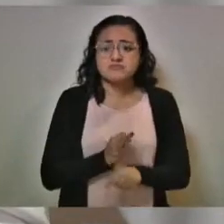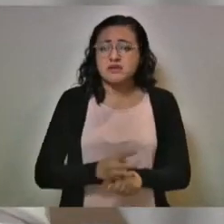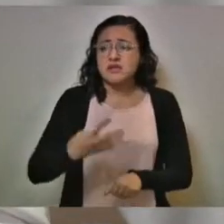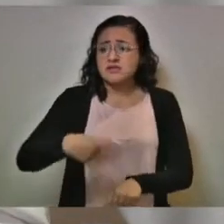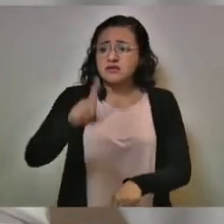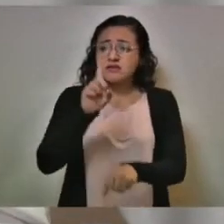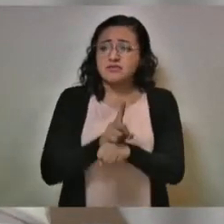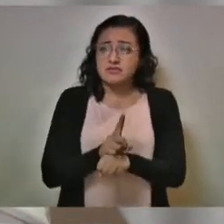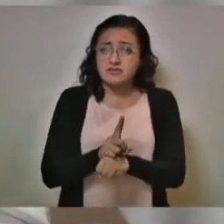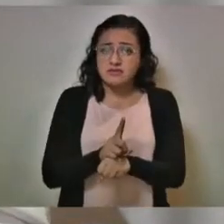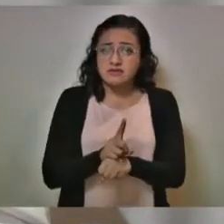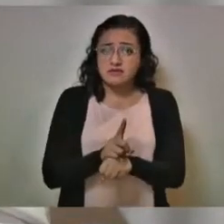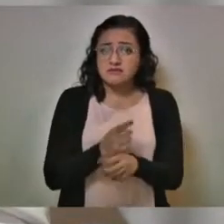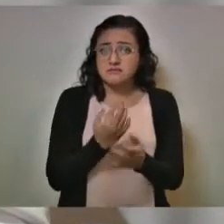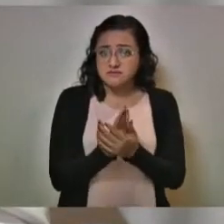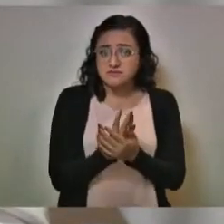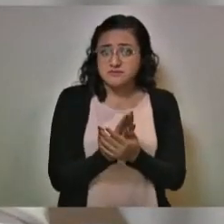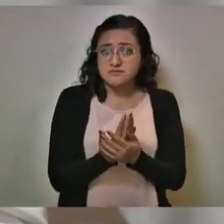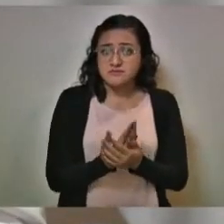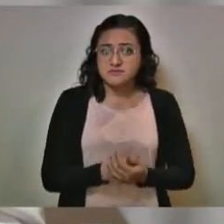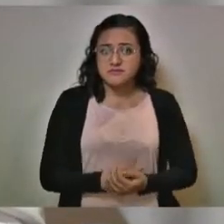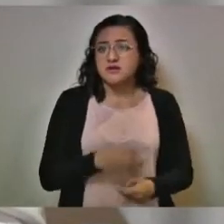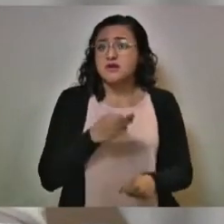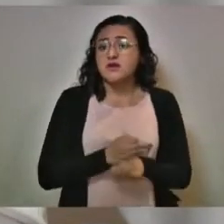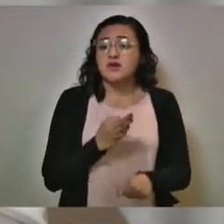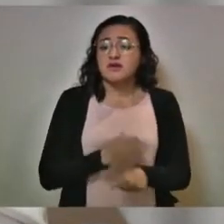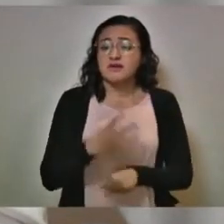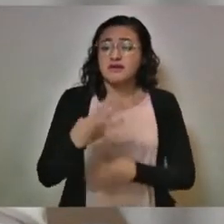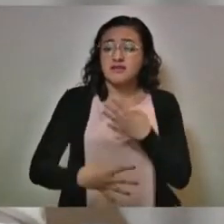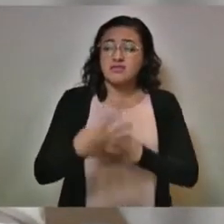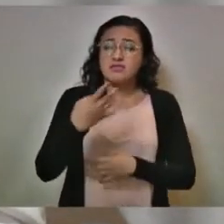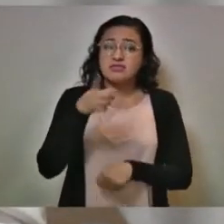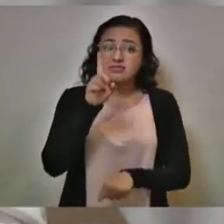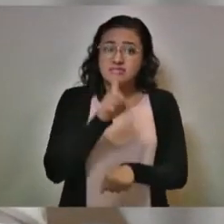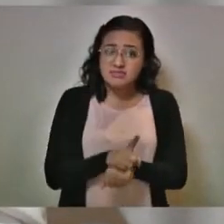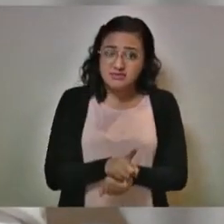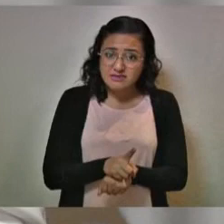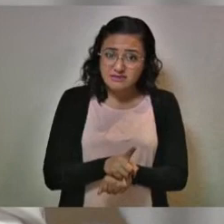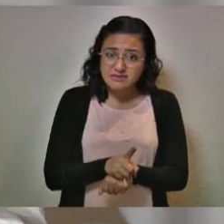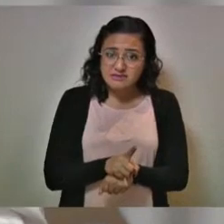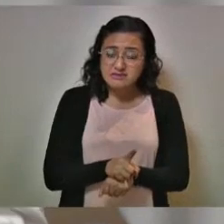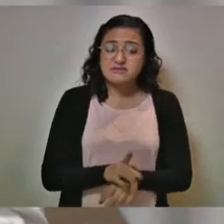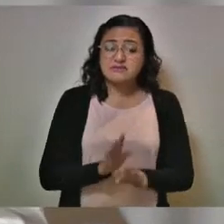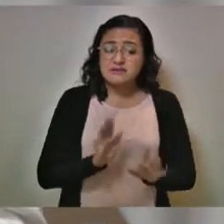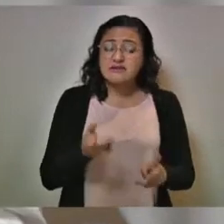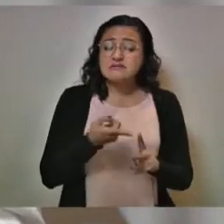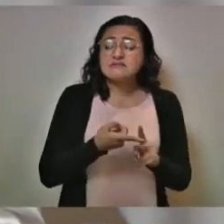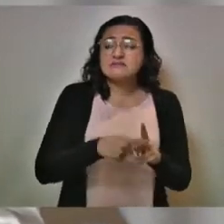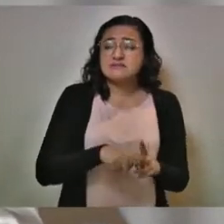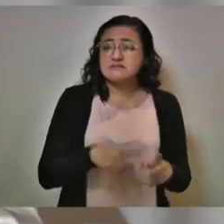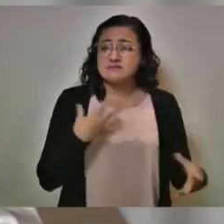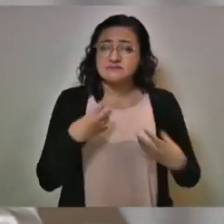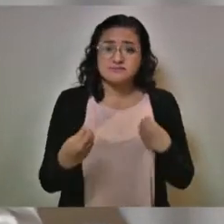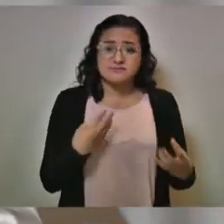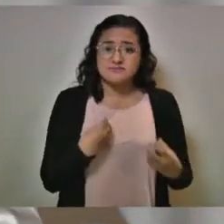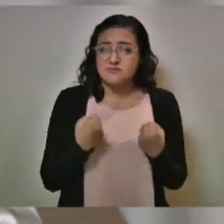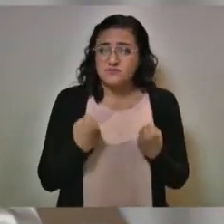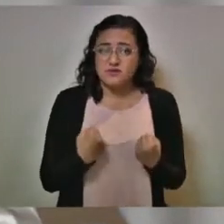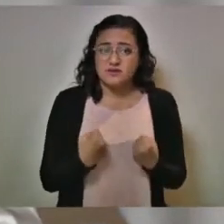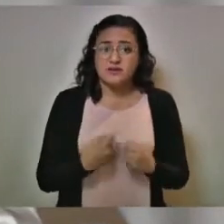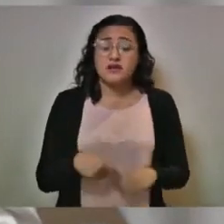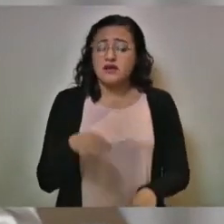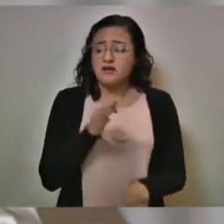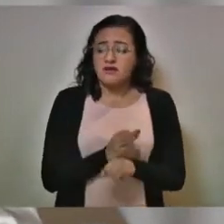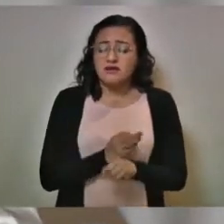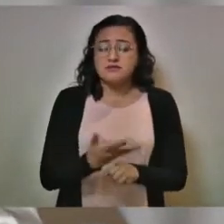14 días, en un plazo de 14 días. Y este plan, esta